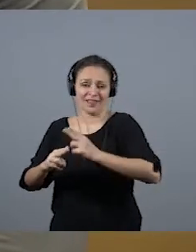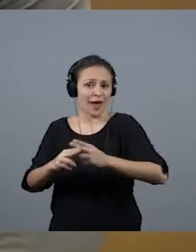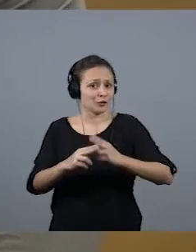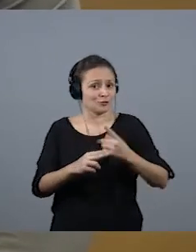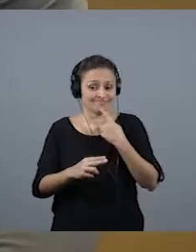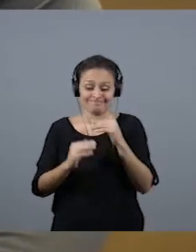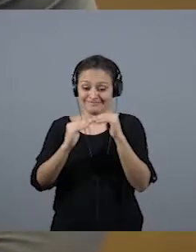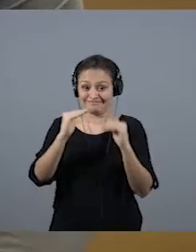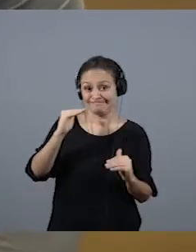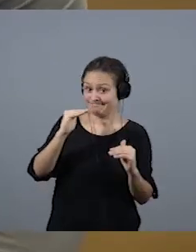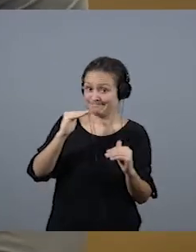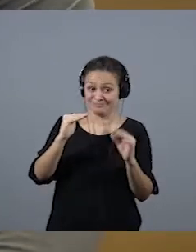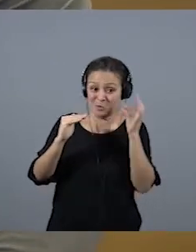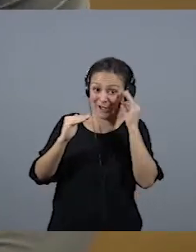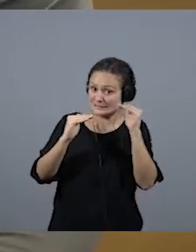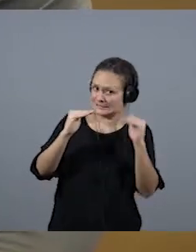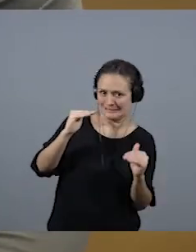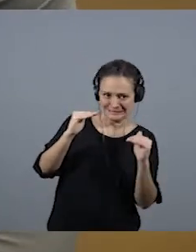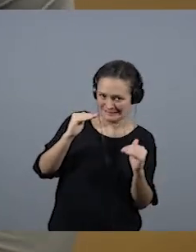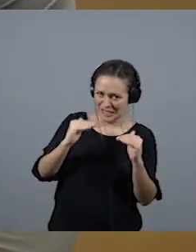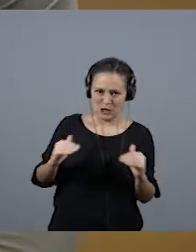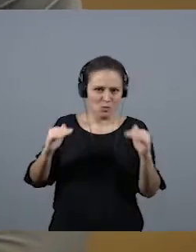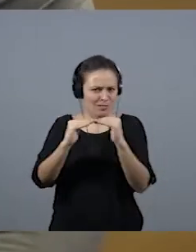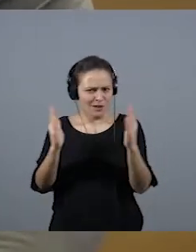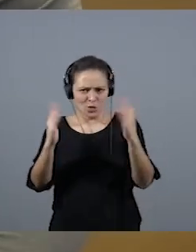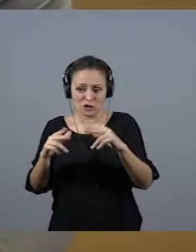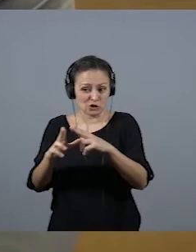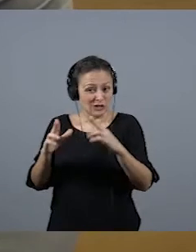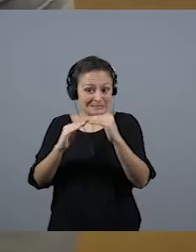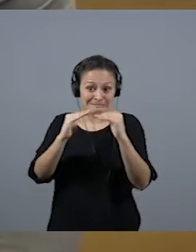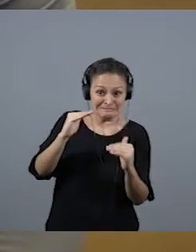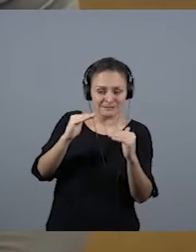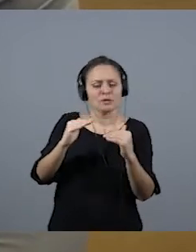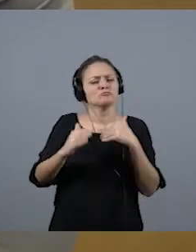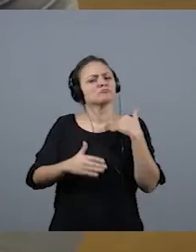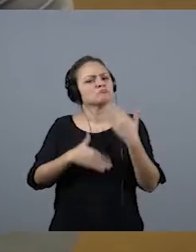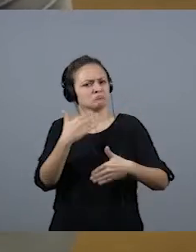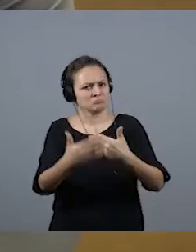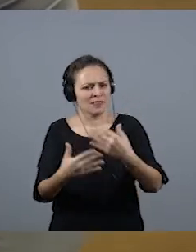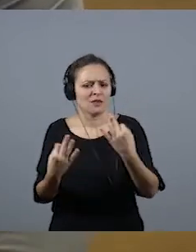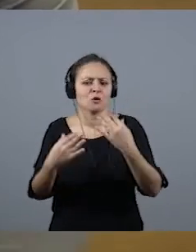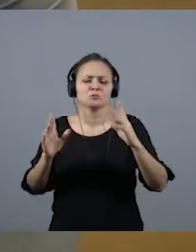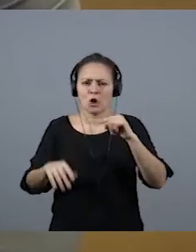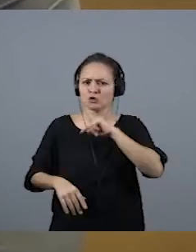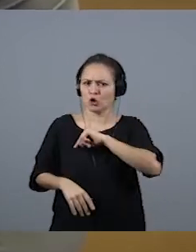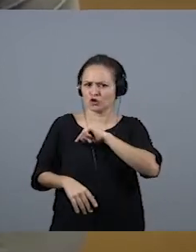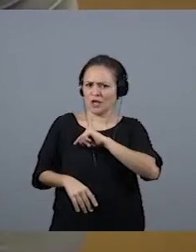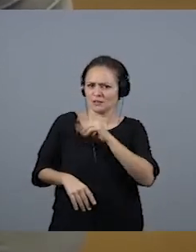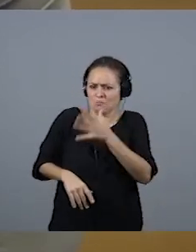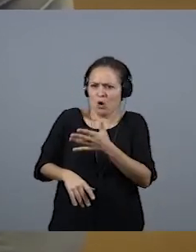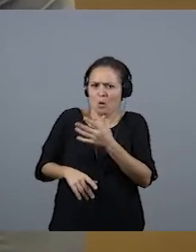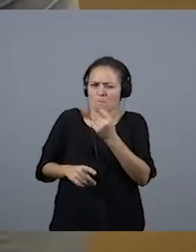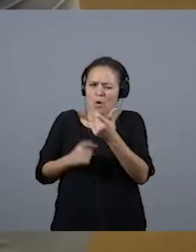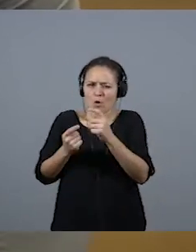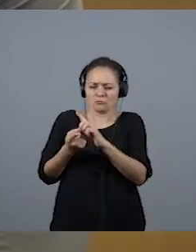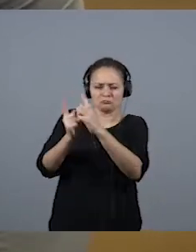igualdad, no existe igualdad en toda la sociedad, hay que seguir caminando, pero yo creo que es sobre la conciencia de que sí que ha habido cambios y una